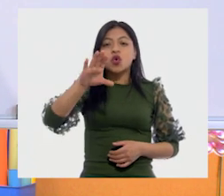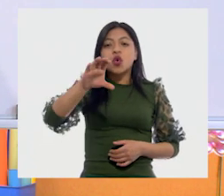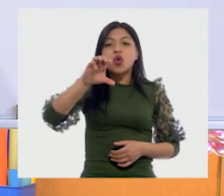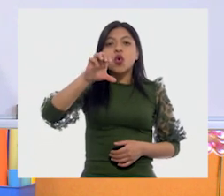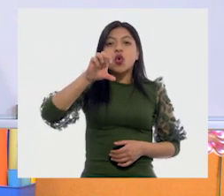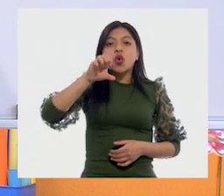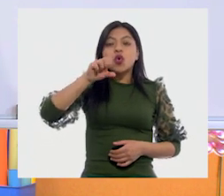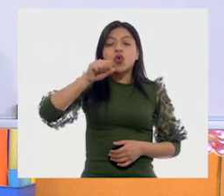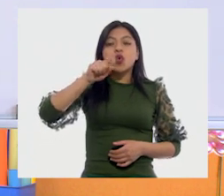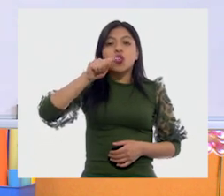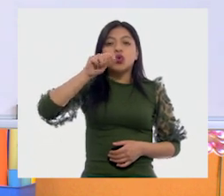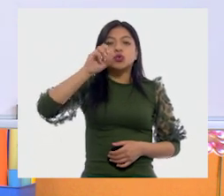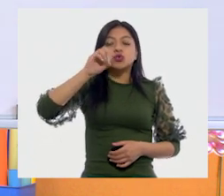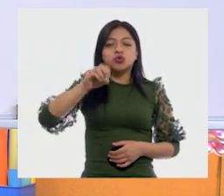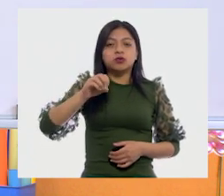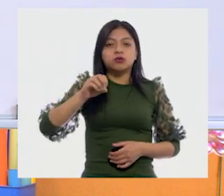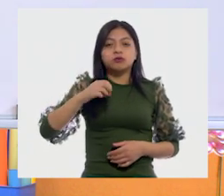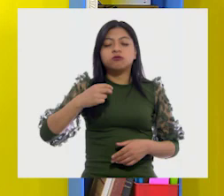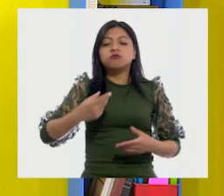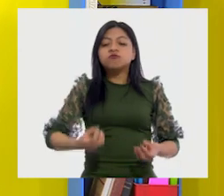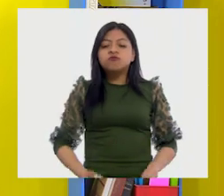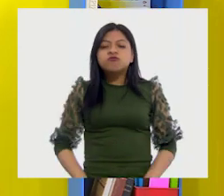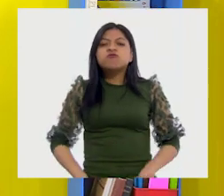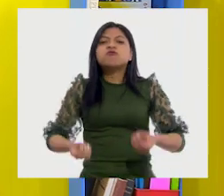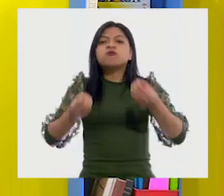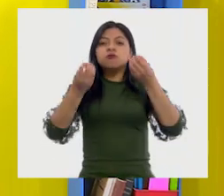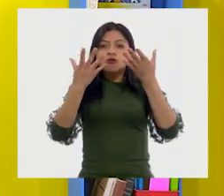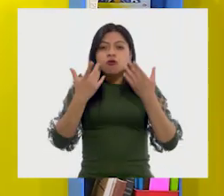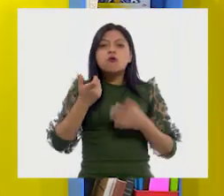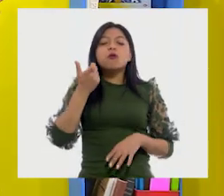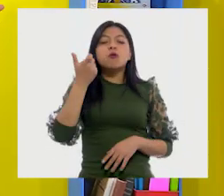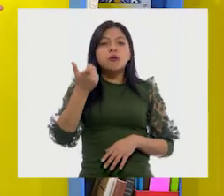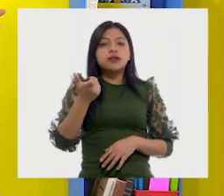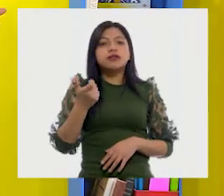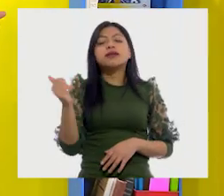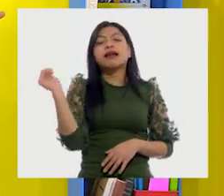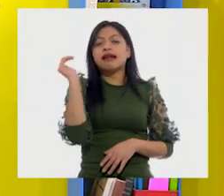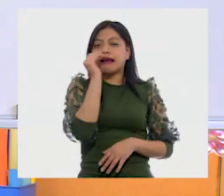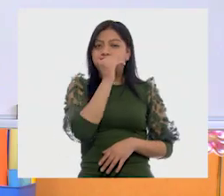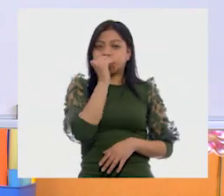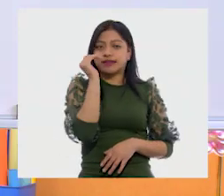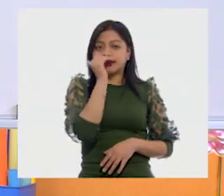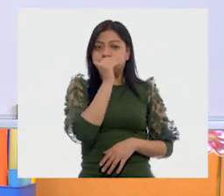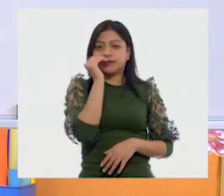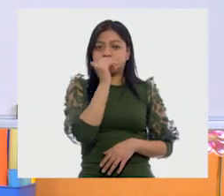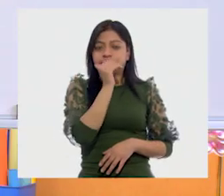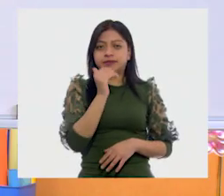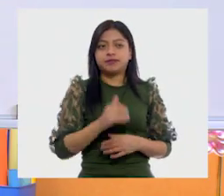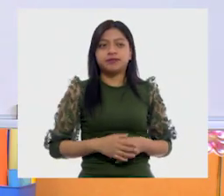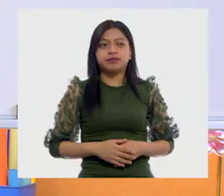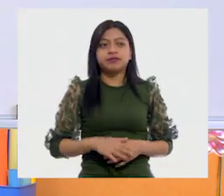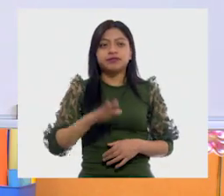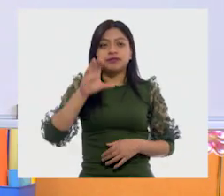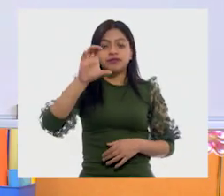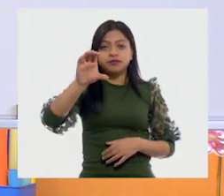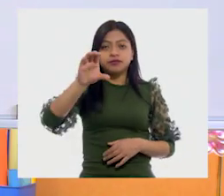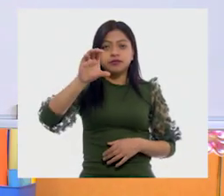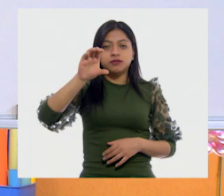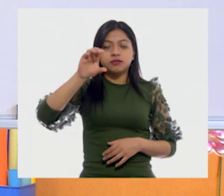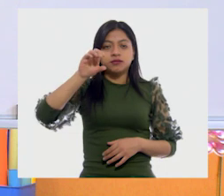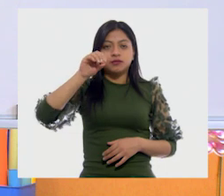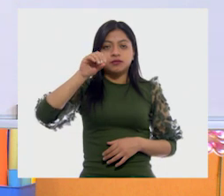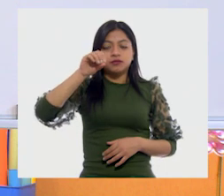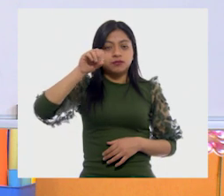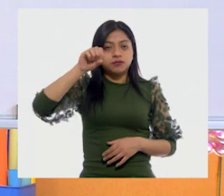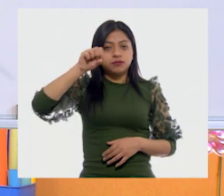Costo gratuito. Costo. Costo. Y entonces ponemos... Cos... Una S.